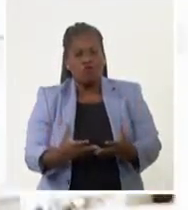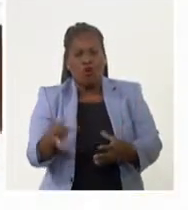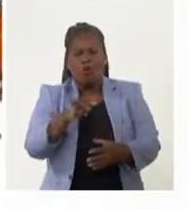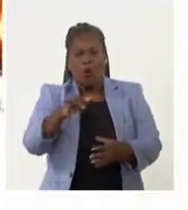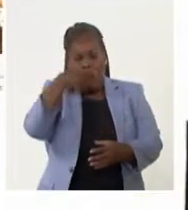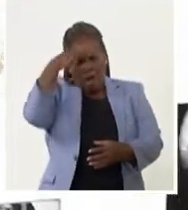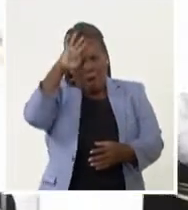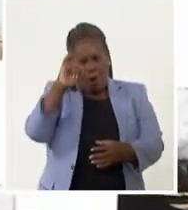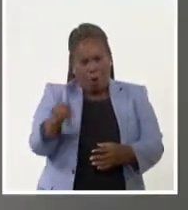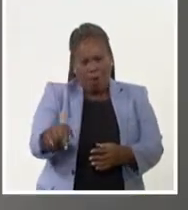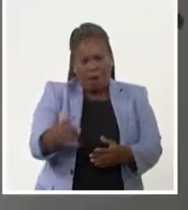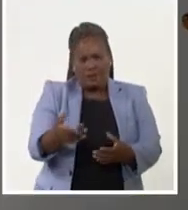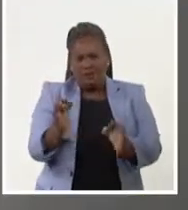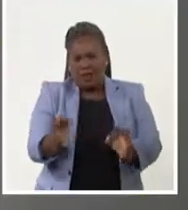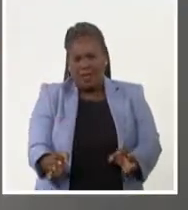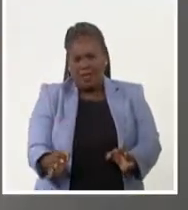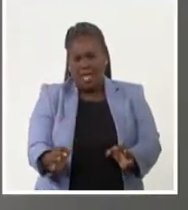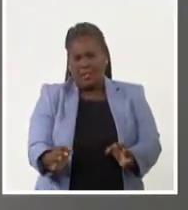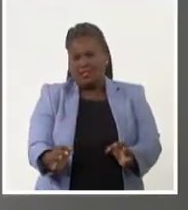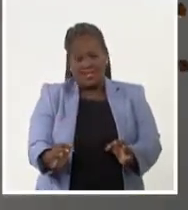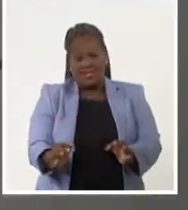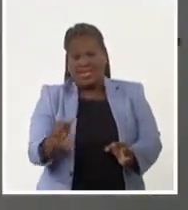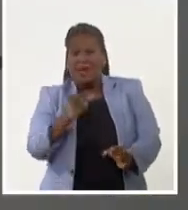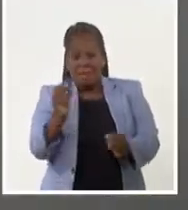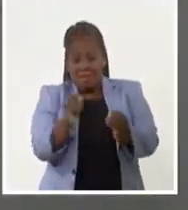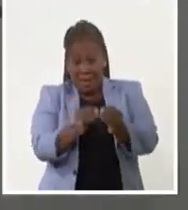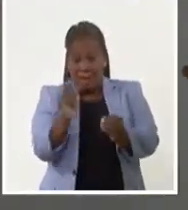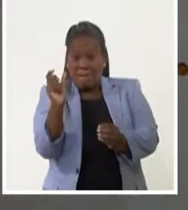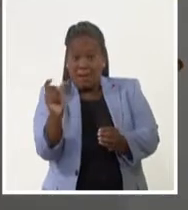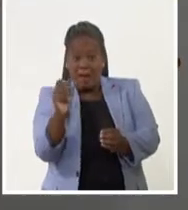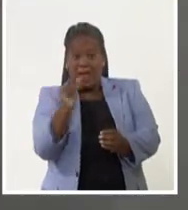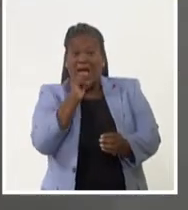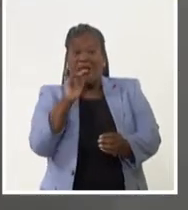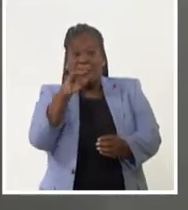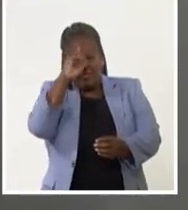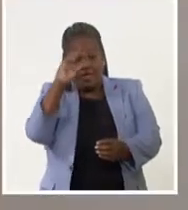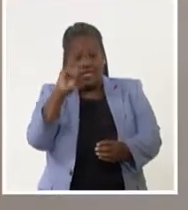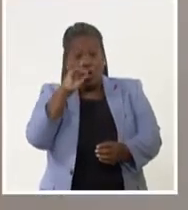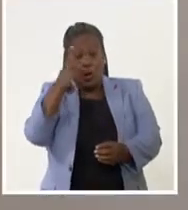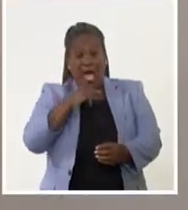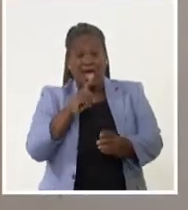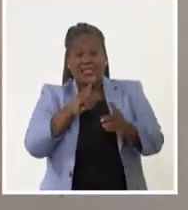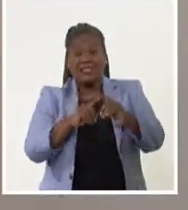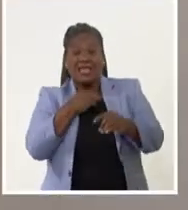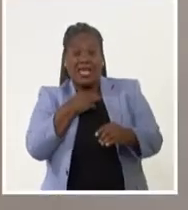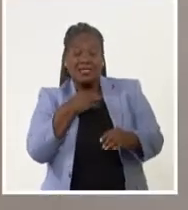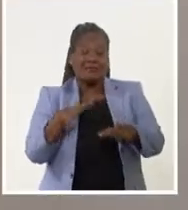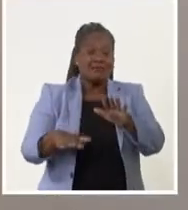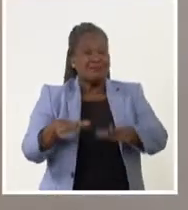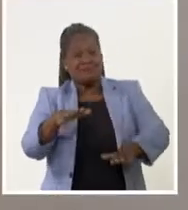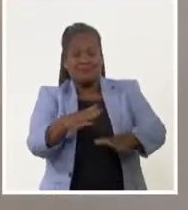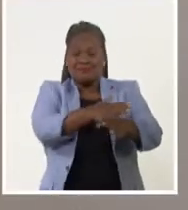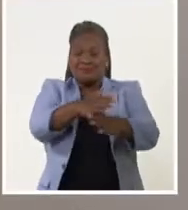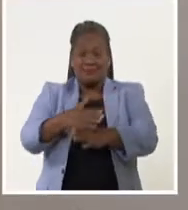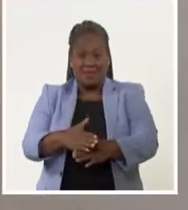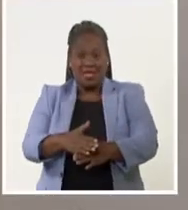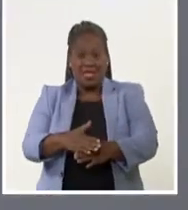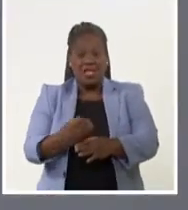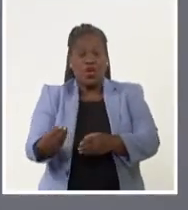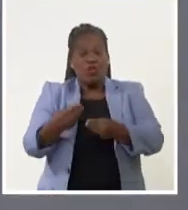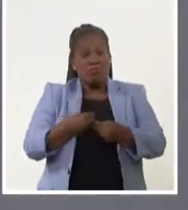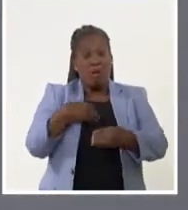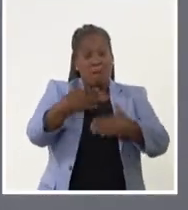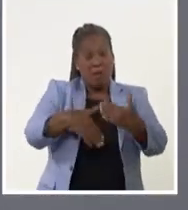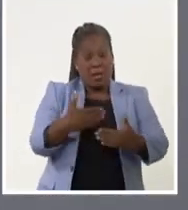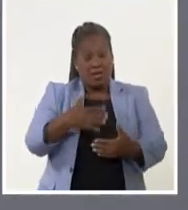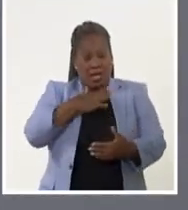disonante. Y ha generado muchísimas problemáticas en todos los sentidos y a nosotros nos interesa desde